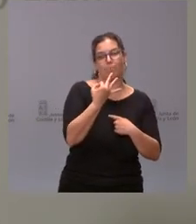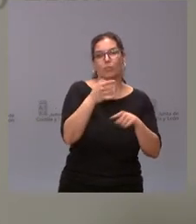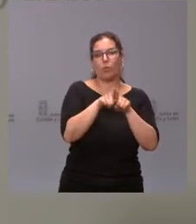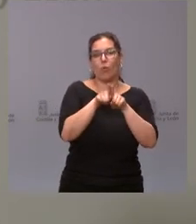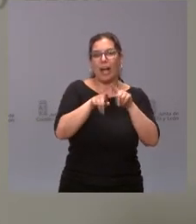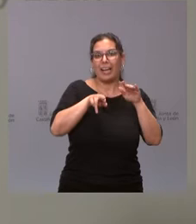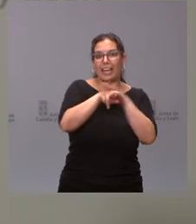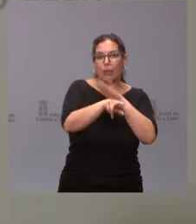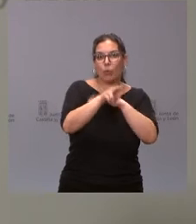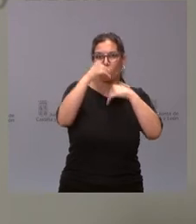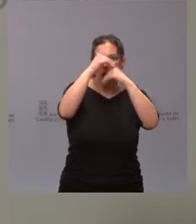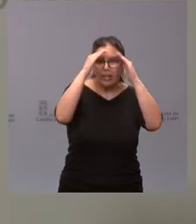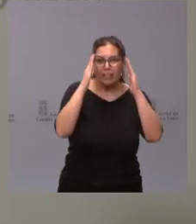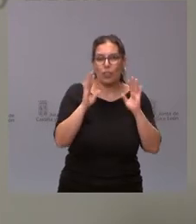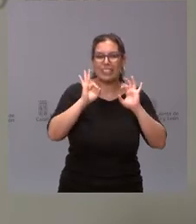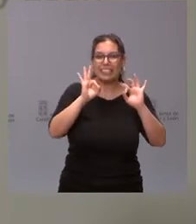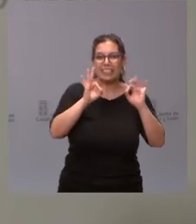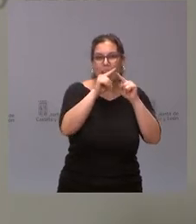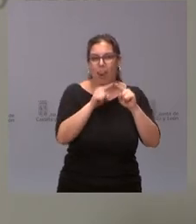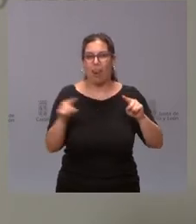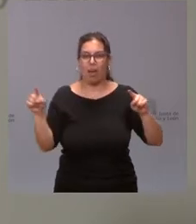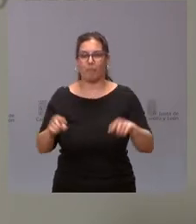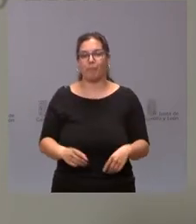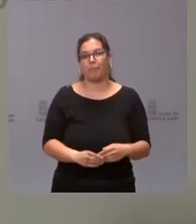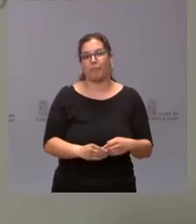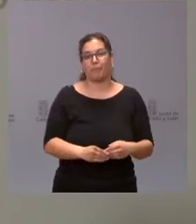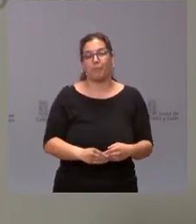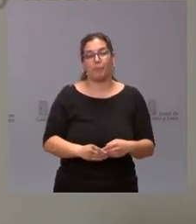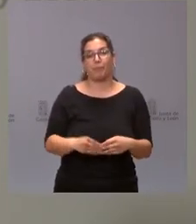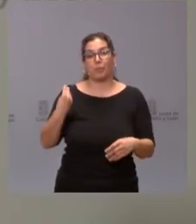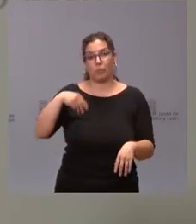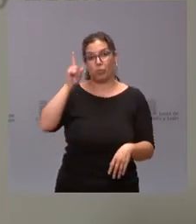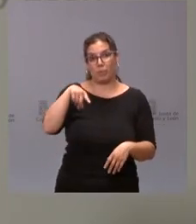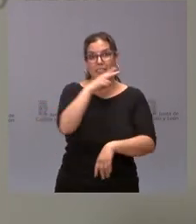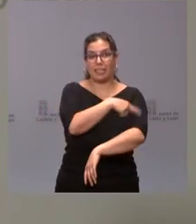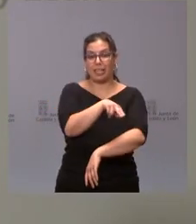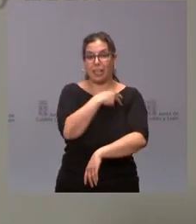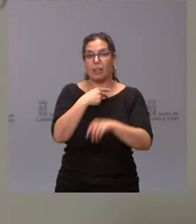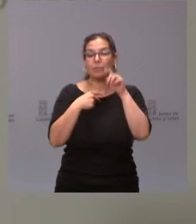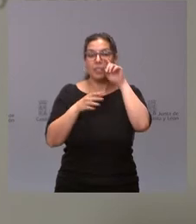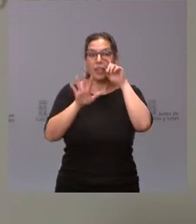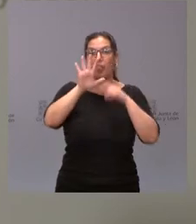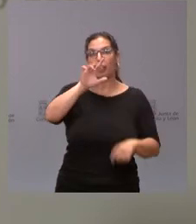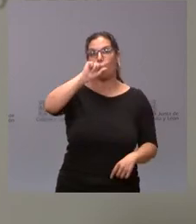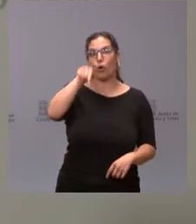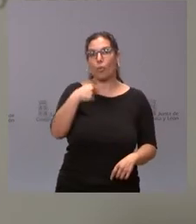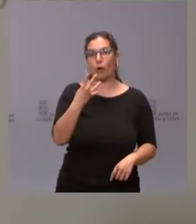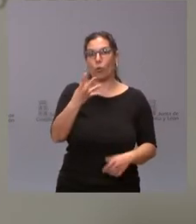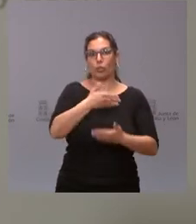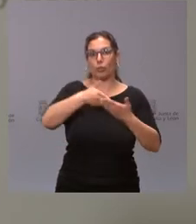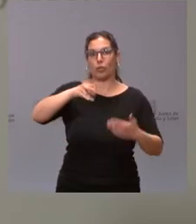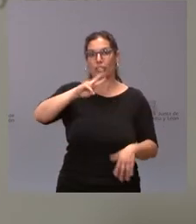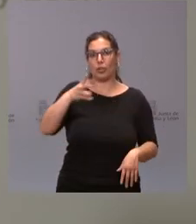asistenciales específicos. En este mismo ámbito sanitario, 5,4 millones de euros